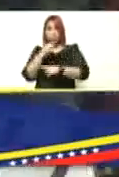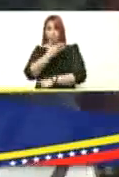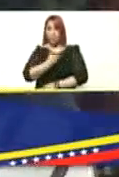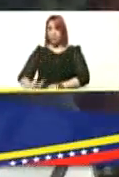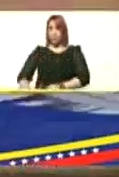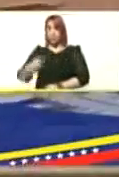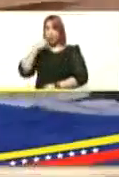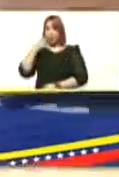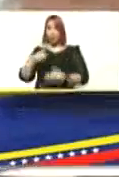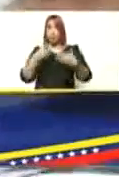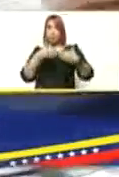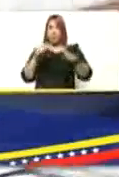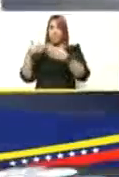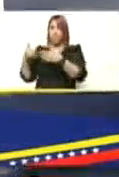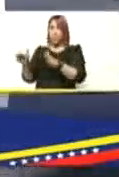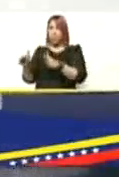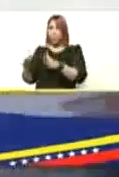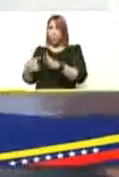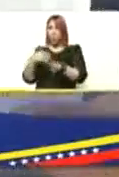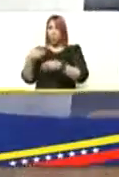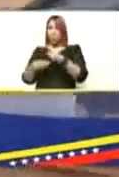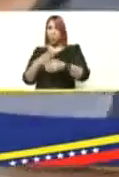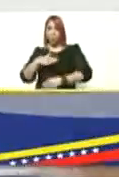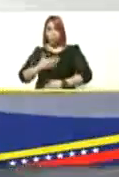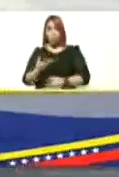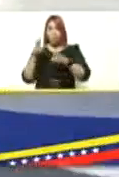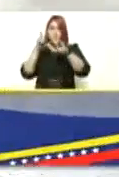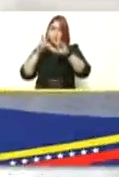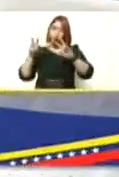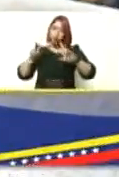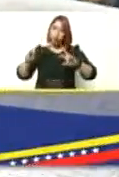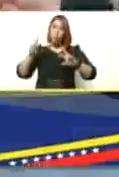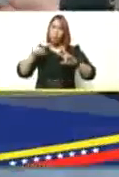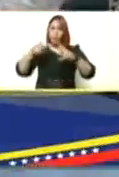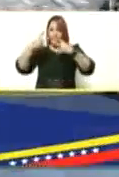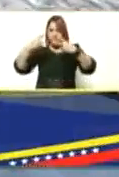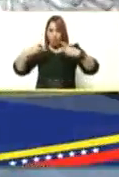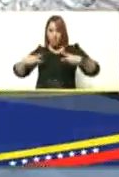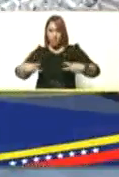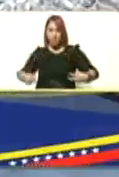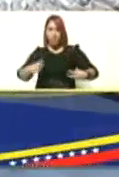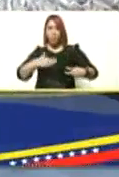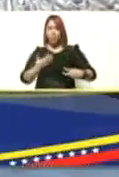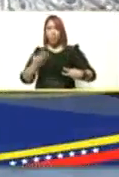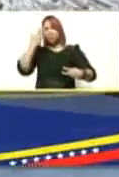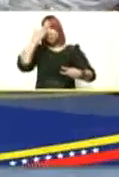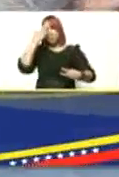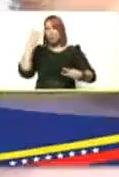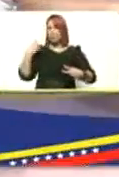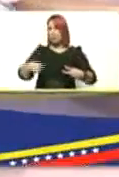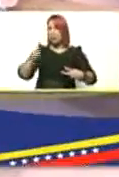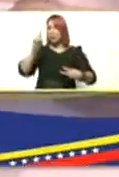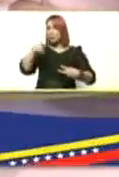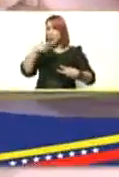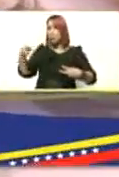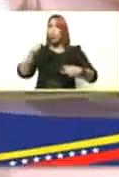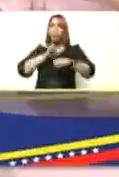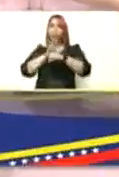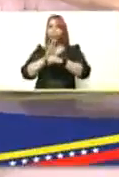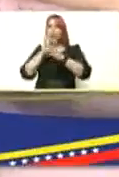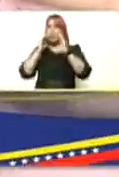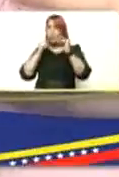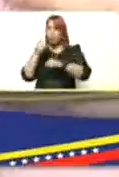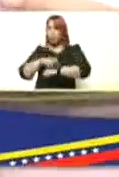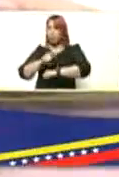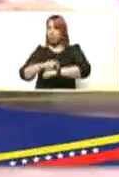Nicolás Maduro para garantizar pues ese hecho de que podamos revisar y que la gente podamos detectarle si tiene o no el coronavirus y atenderlo a tiempo creo